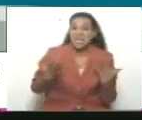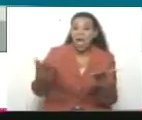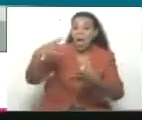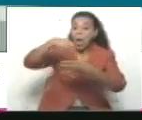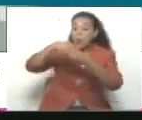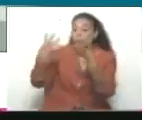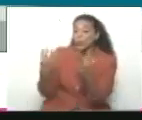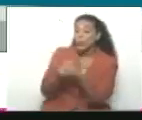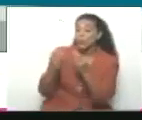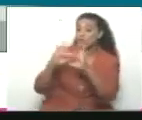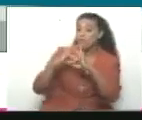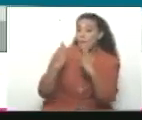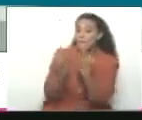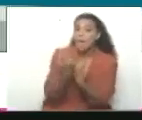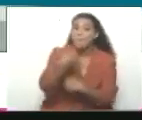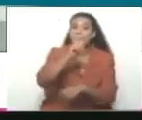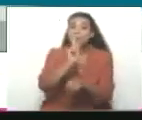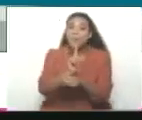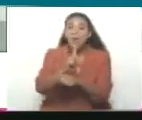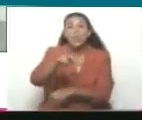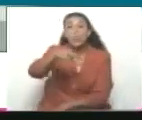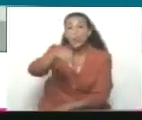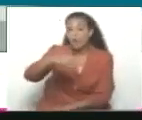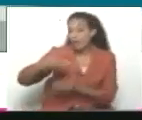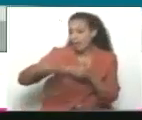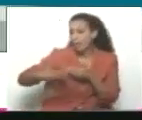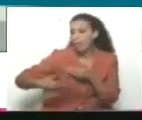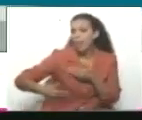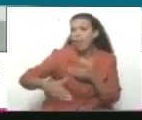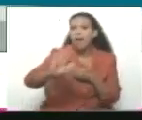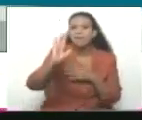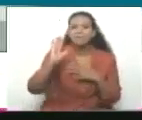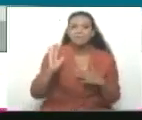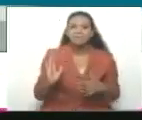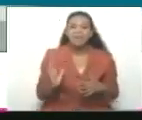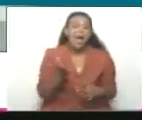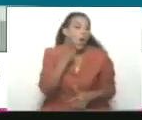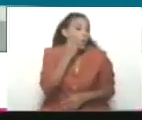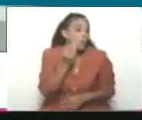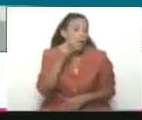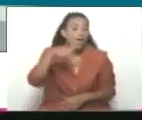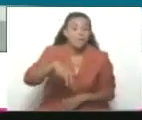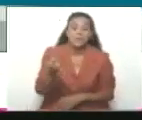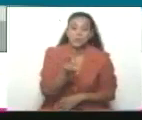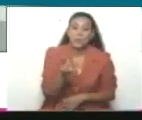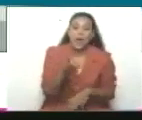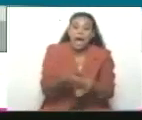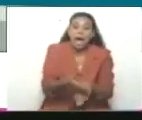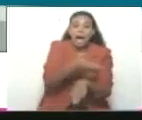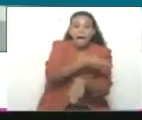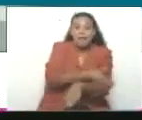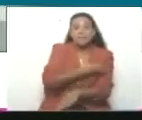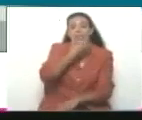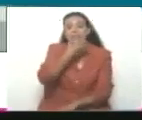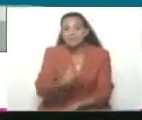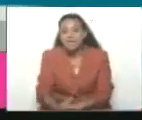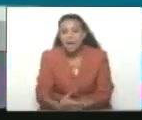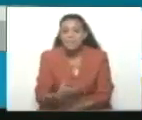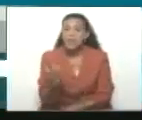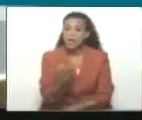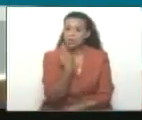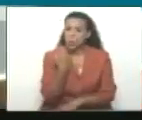familia. Desde el primero de noviembre en adelante, como estamos acostumbrados. Solo en revolución